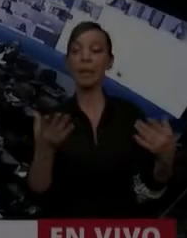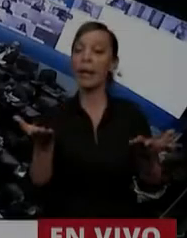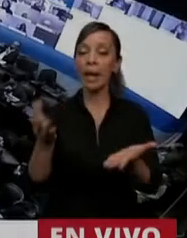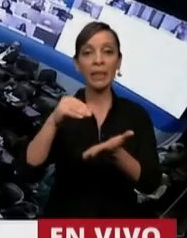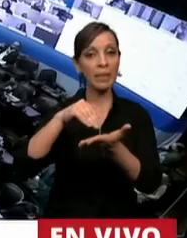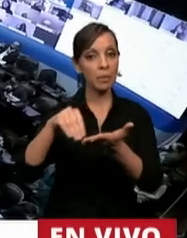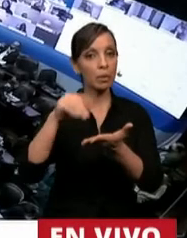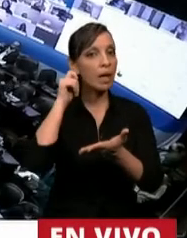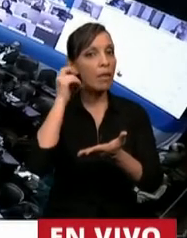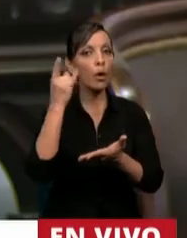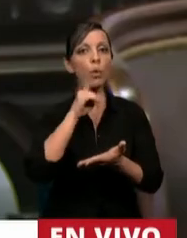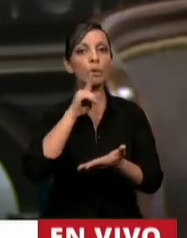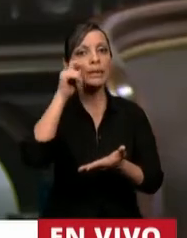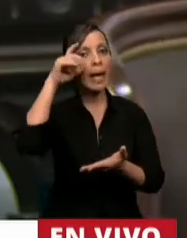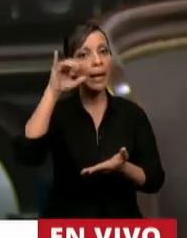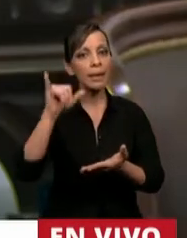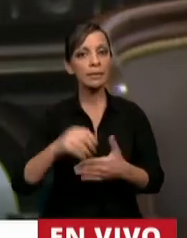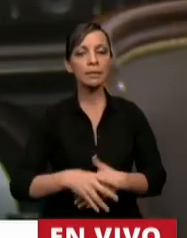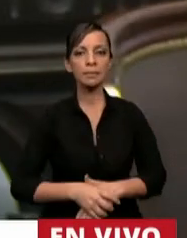...Gutierrez en el uso de la palabra.